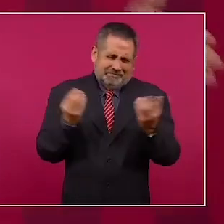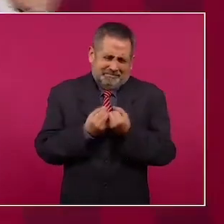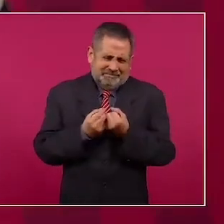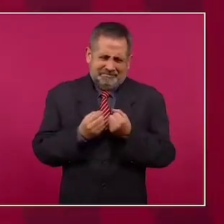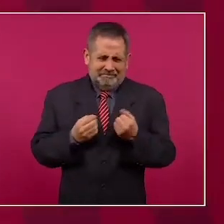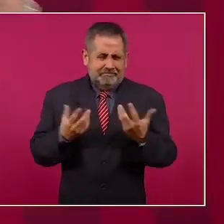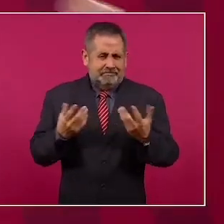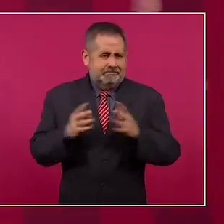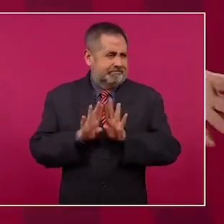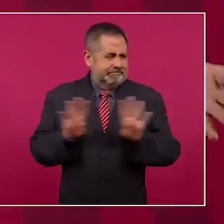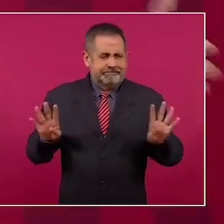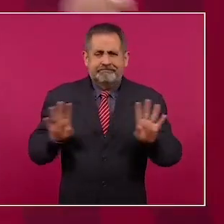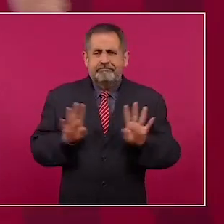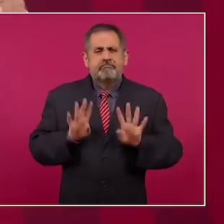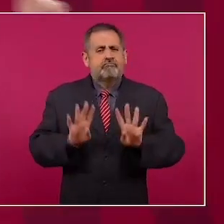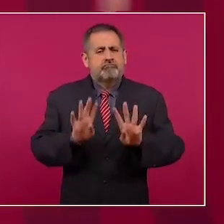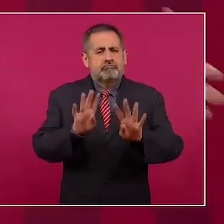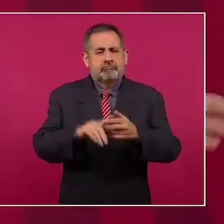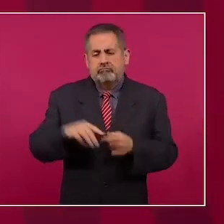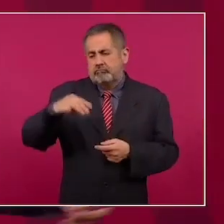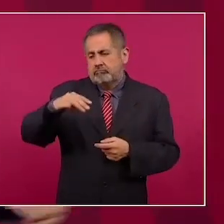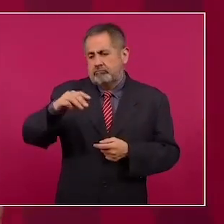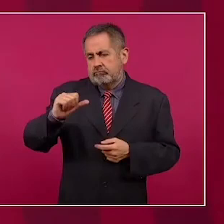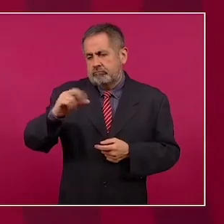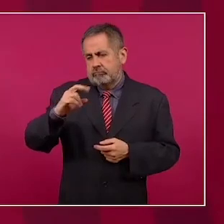Marcelo,